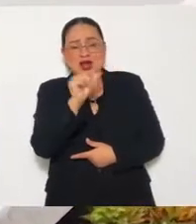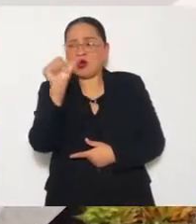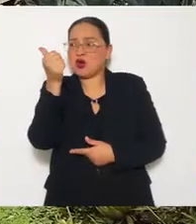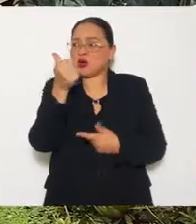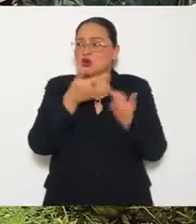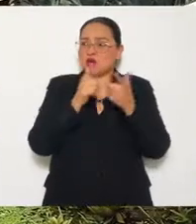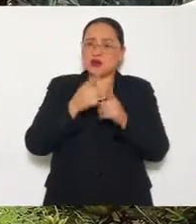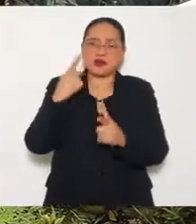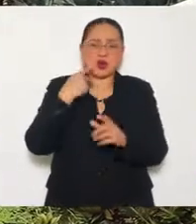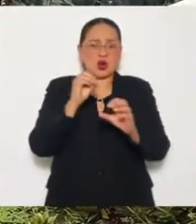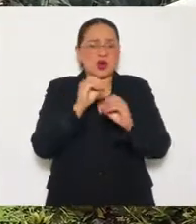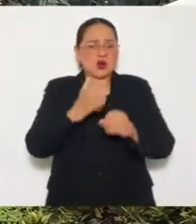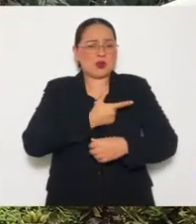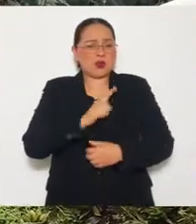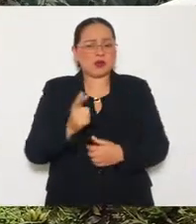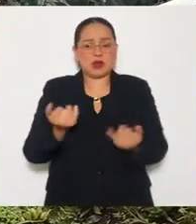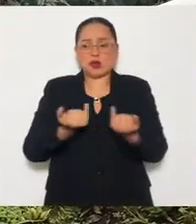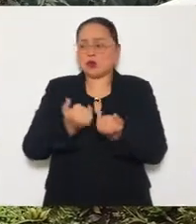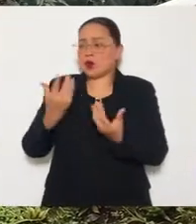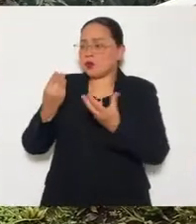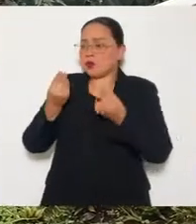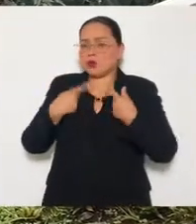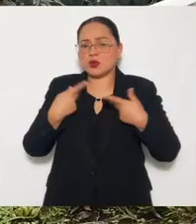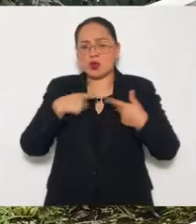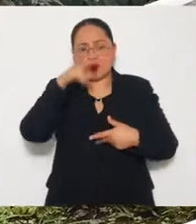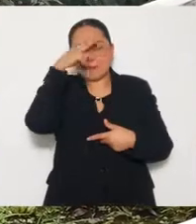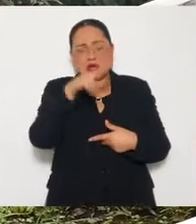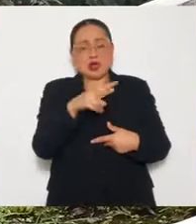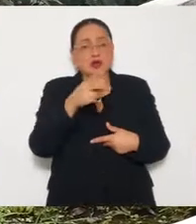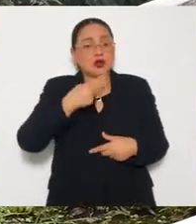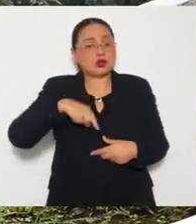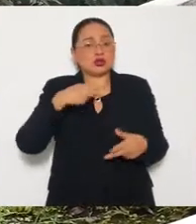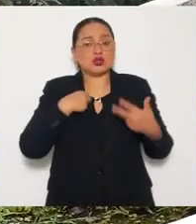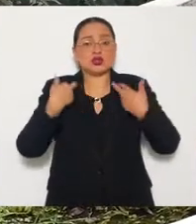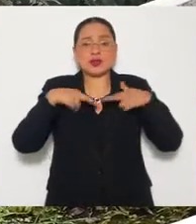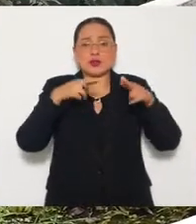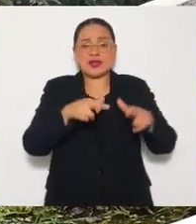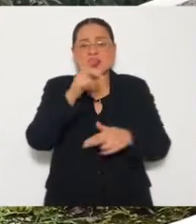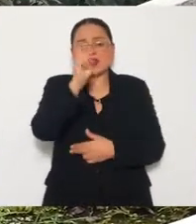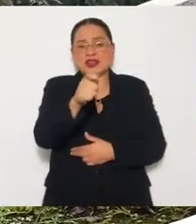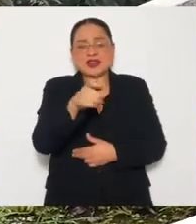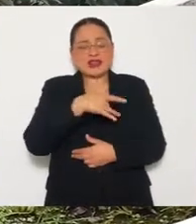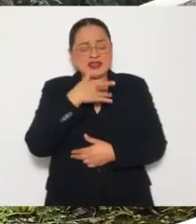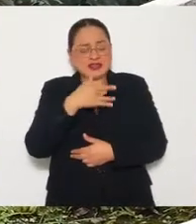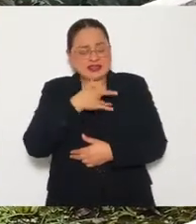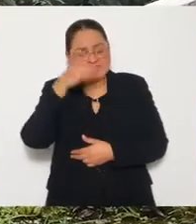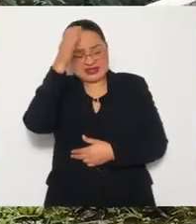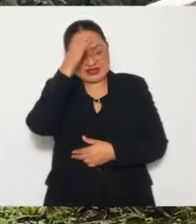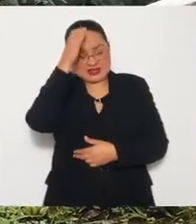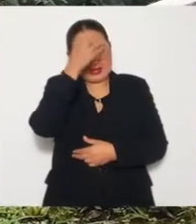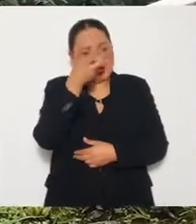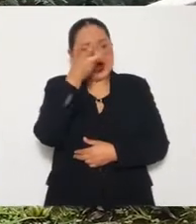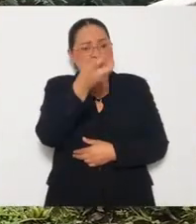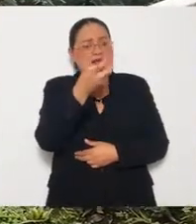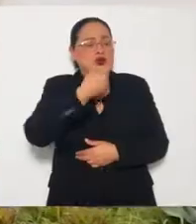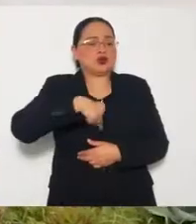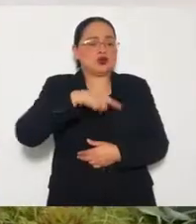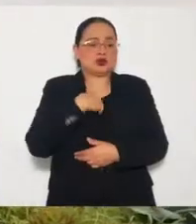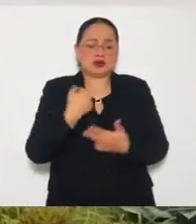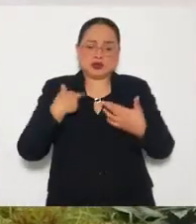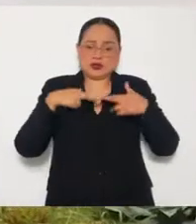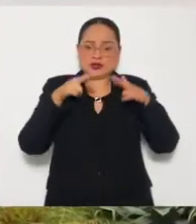partido. Como a muchos mexicanos. Entonces nosotros representamos lo que consideramos que nuestra conciencia está bien.